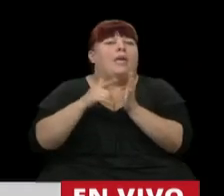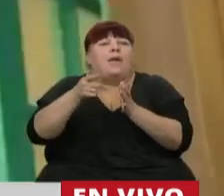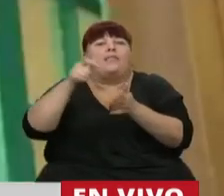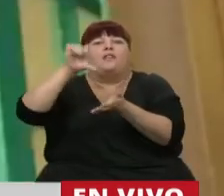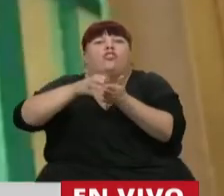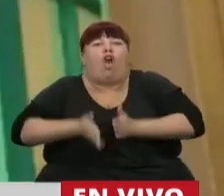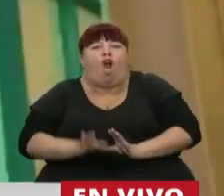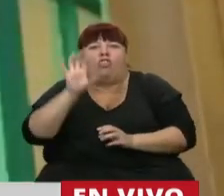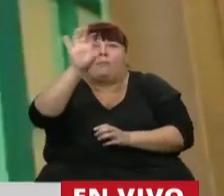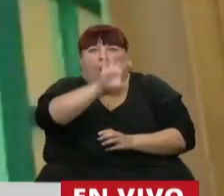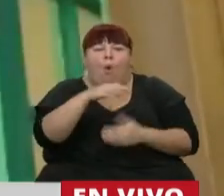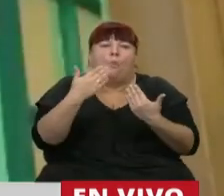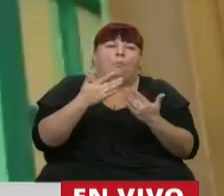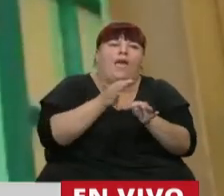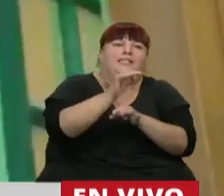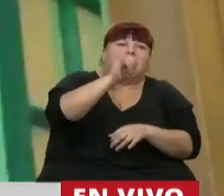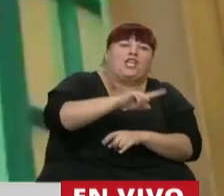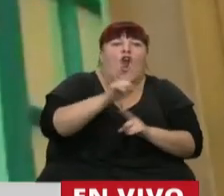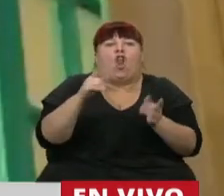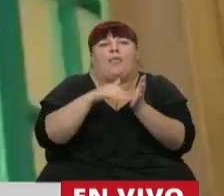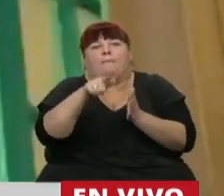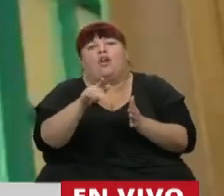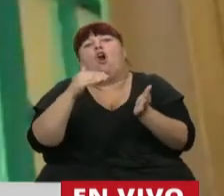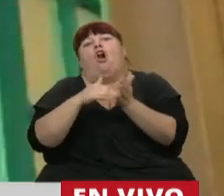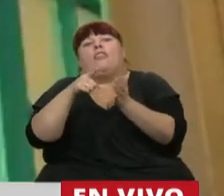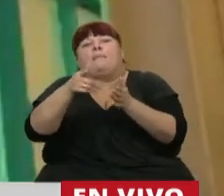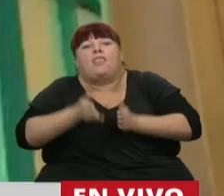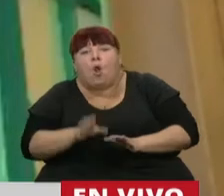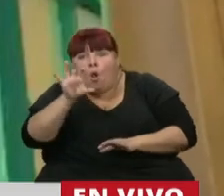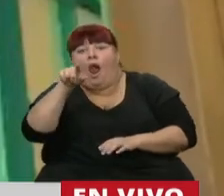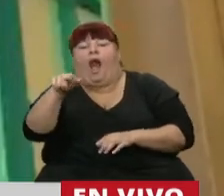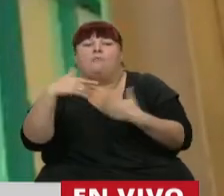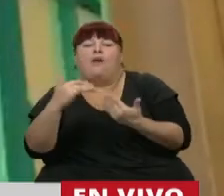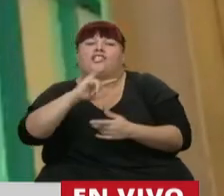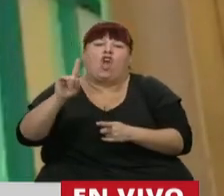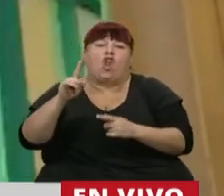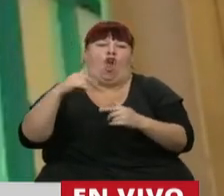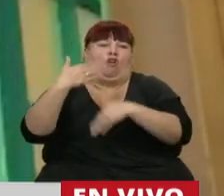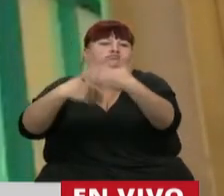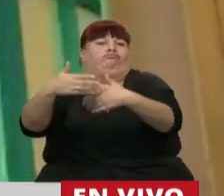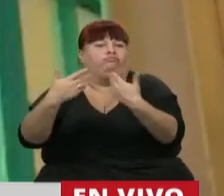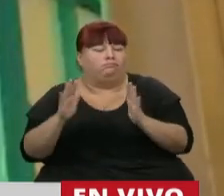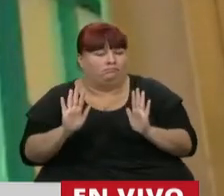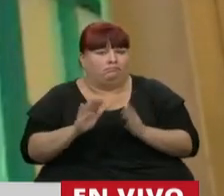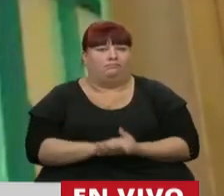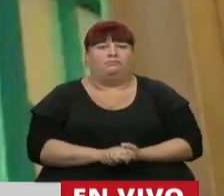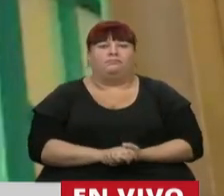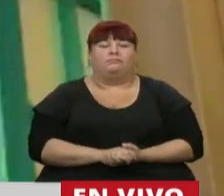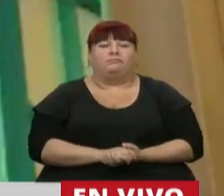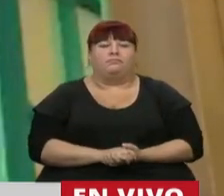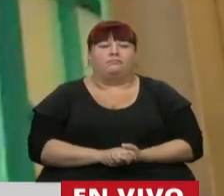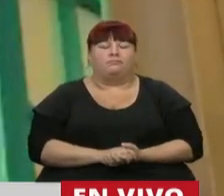naciste la posibilidad de acceder a la educación que vas a tener o depende de dónde naciste las posibilidades y las capacidades de desarrollarte que vas a tener.